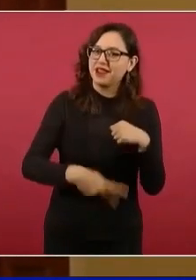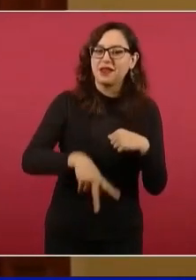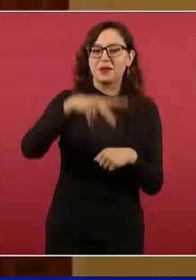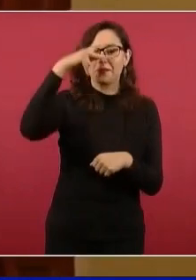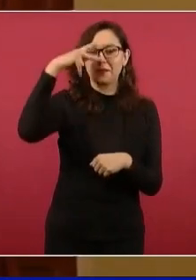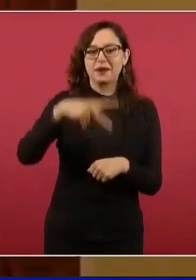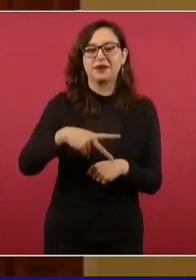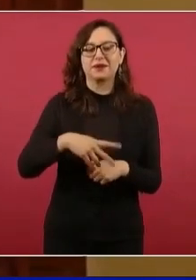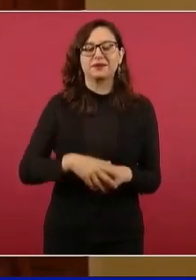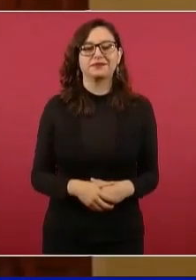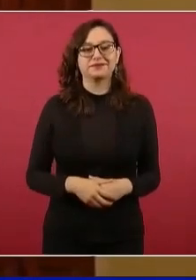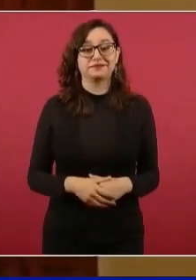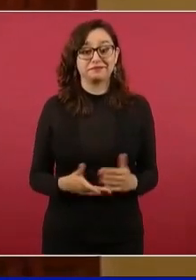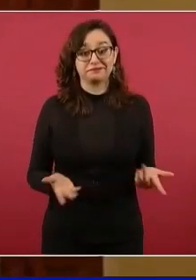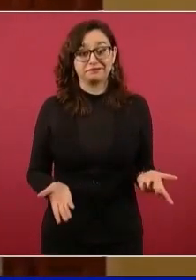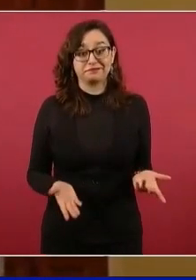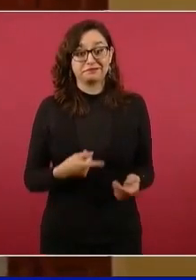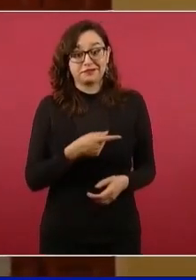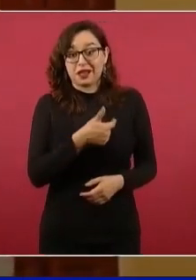Ahí está el proceso.